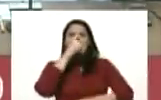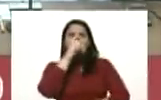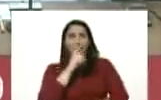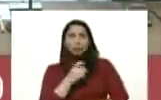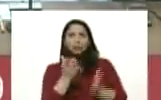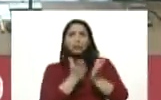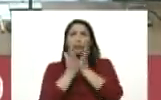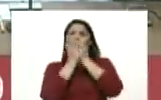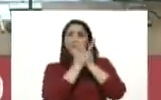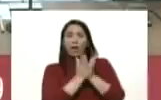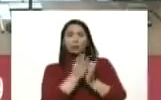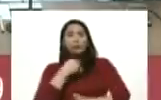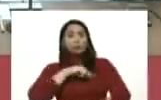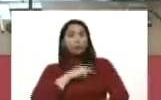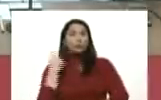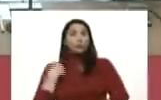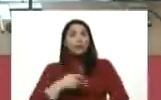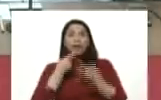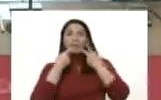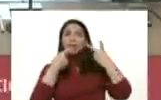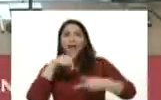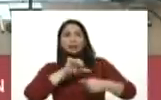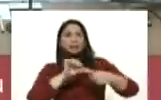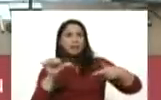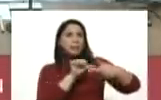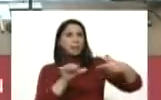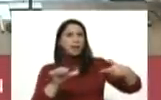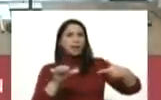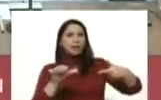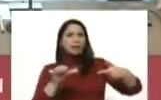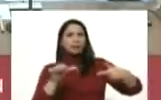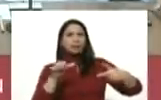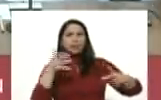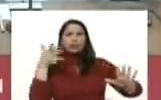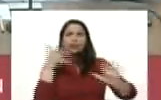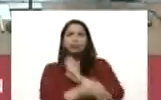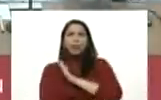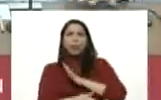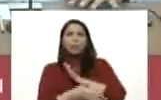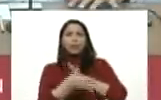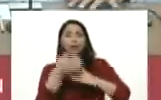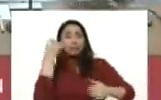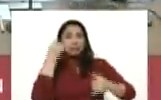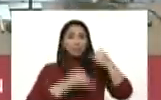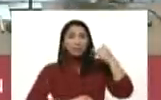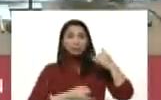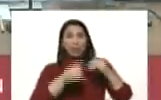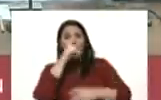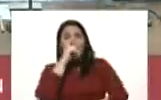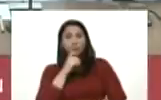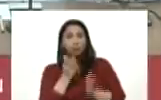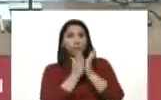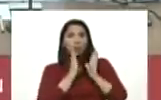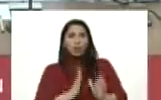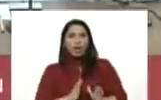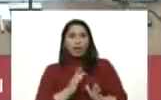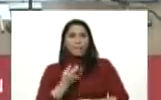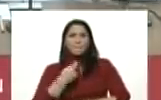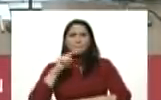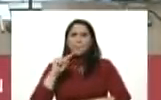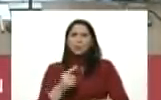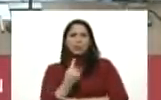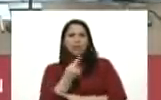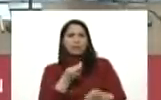pendiente vamos a tener unos anuncios esta semana sobre la culminación del año escolar la prioridad es los servicios de la